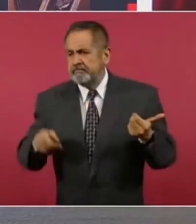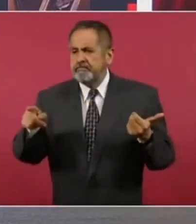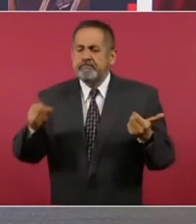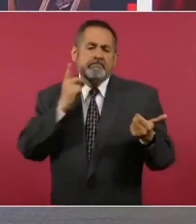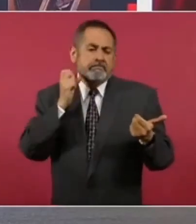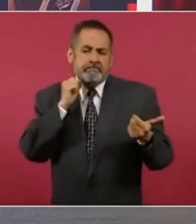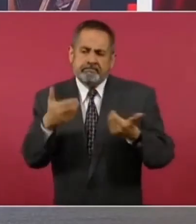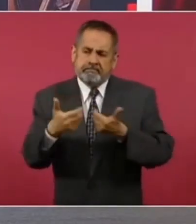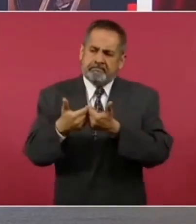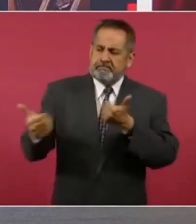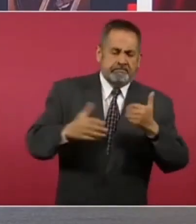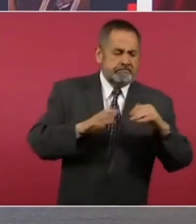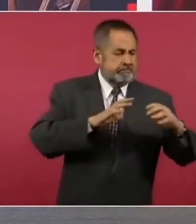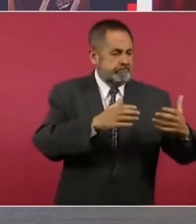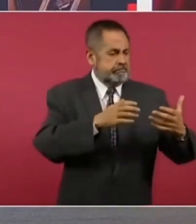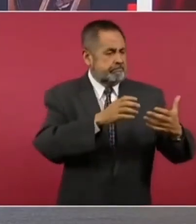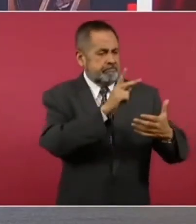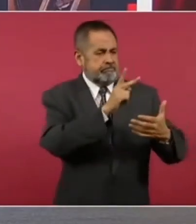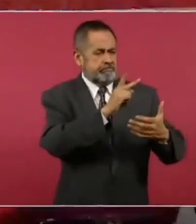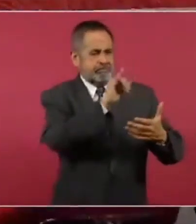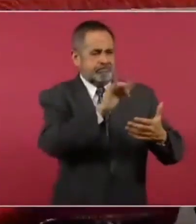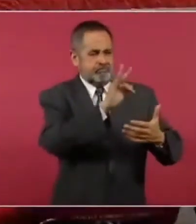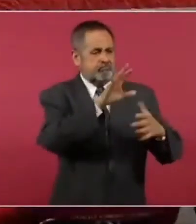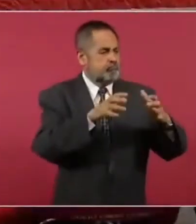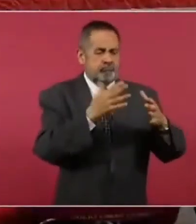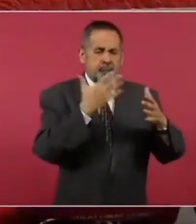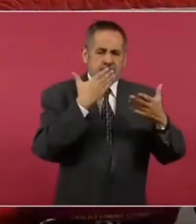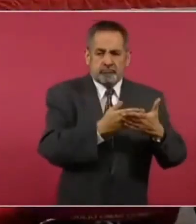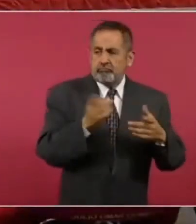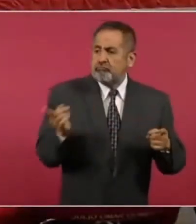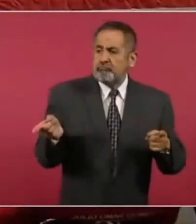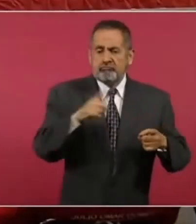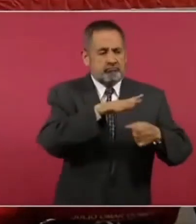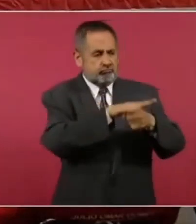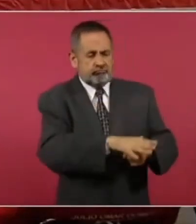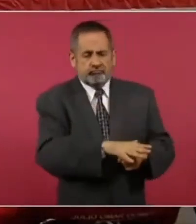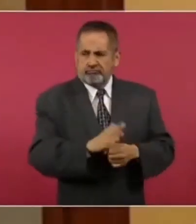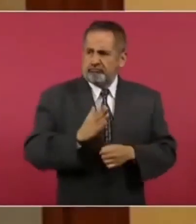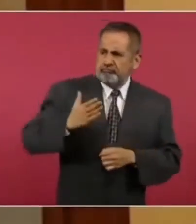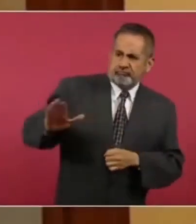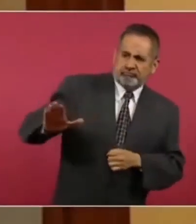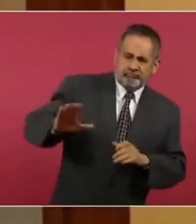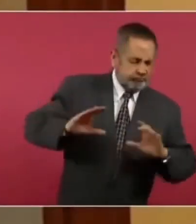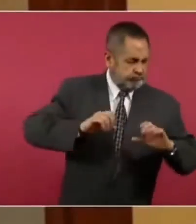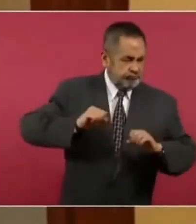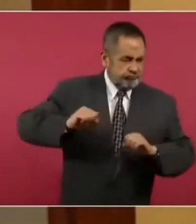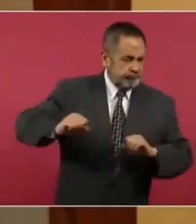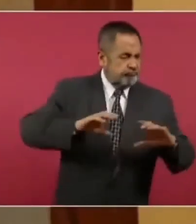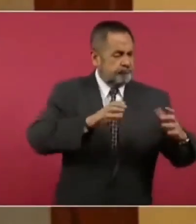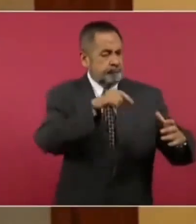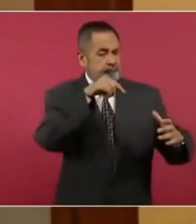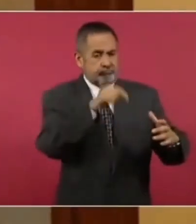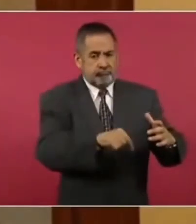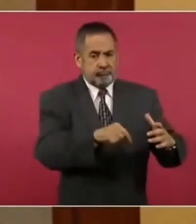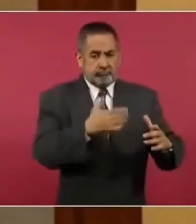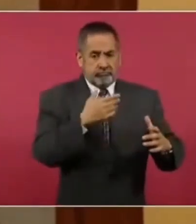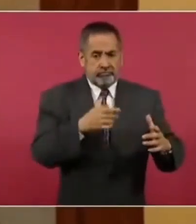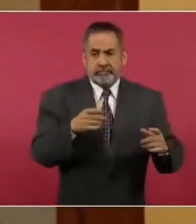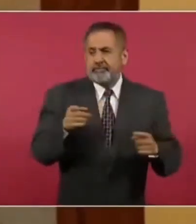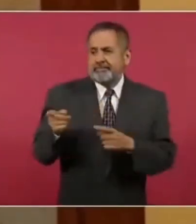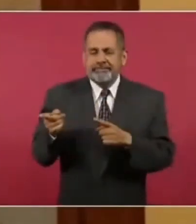y de cualquier grupo de presión que pueda pensarse el militar